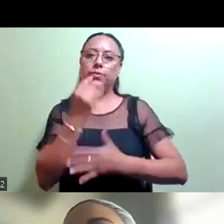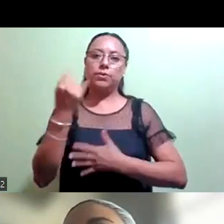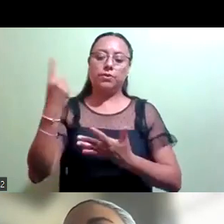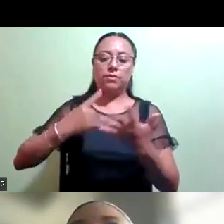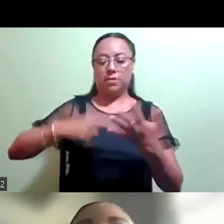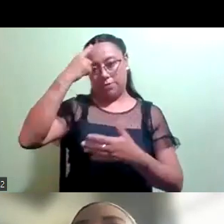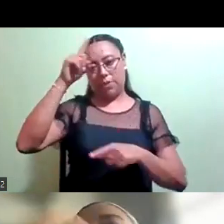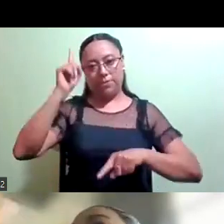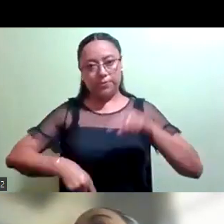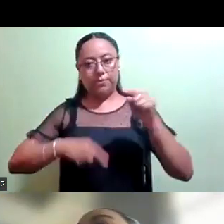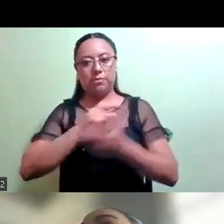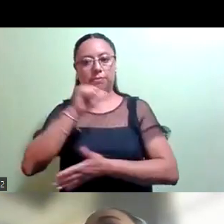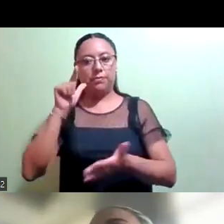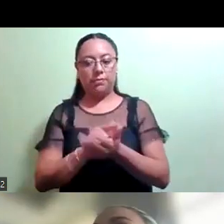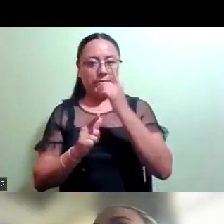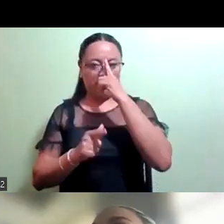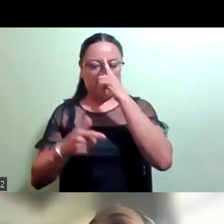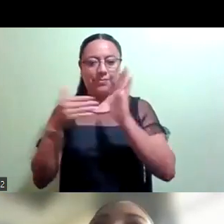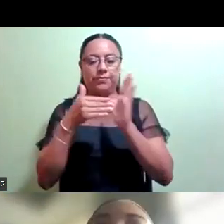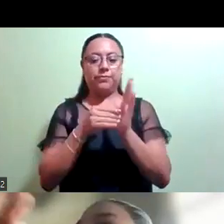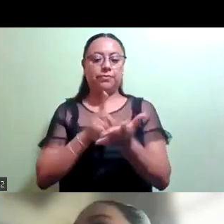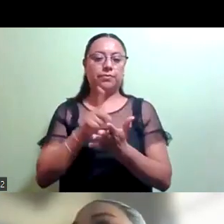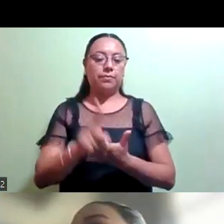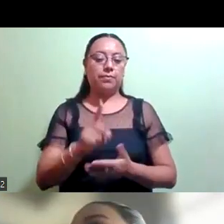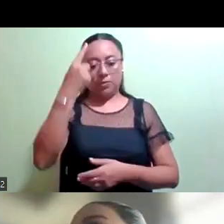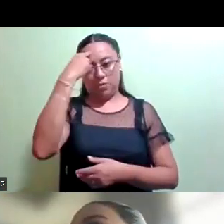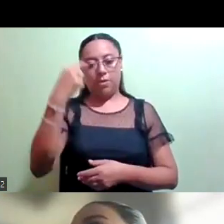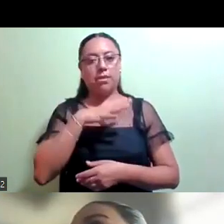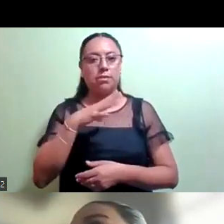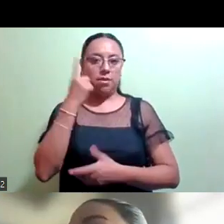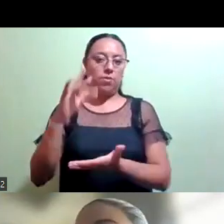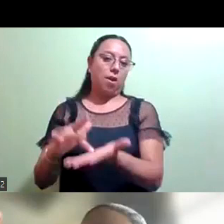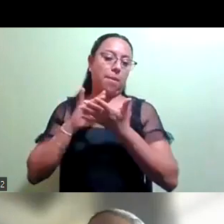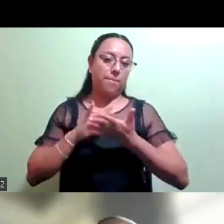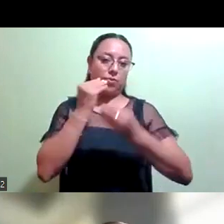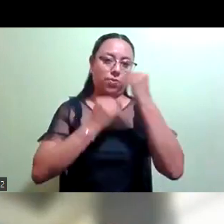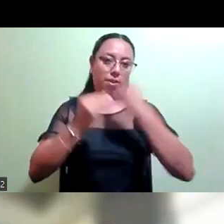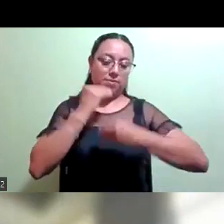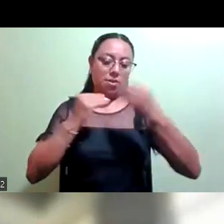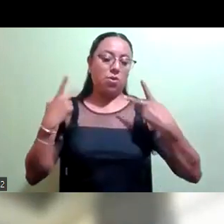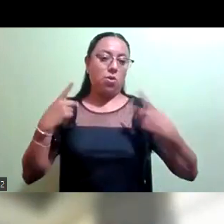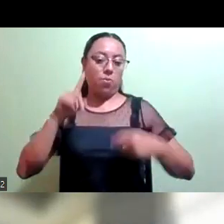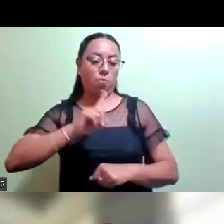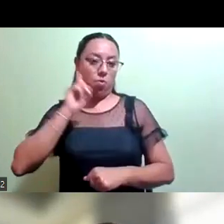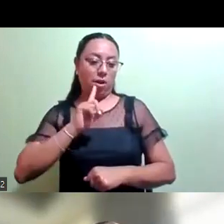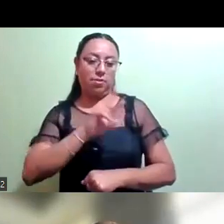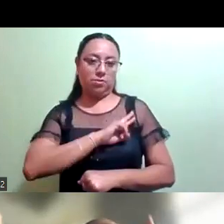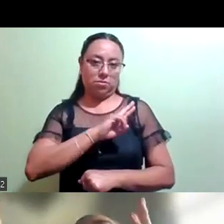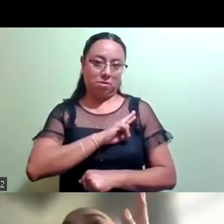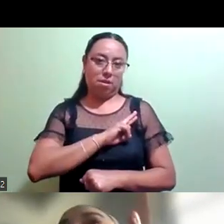el que se abroga la ley que establece el derecho a recibir un apoyo alimentario a las madres solas de escasos recursos